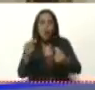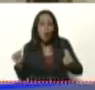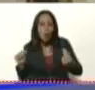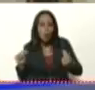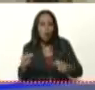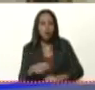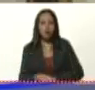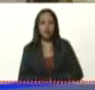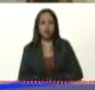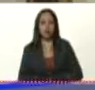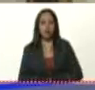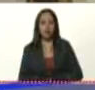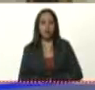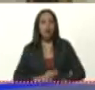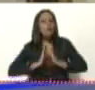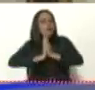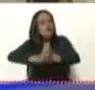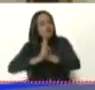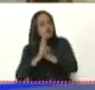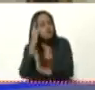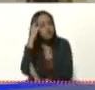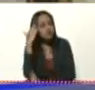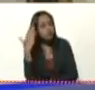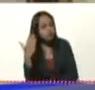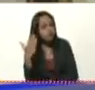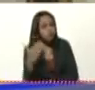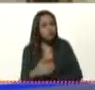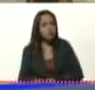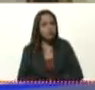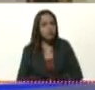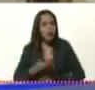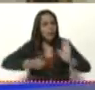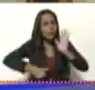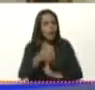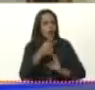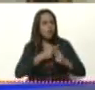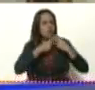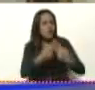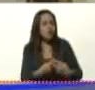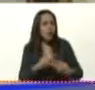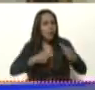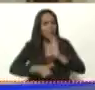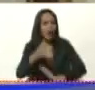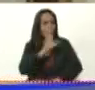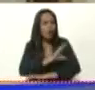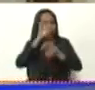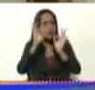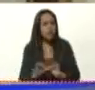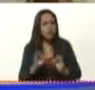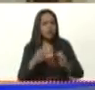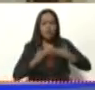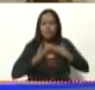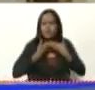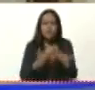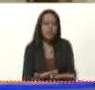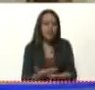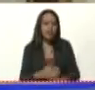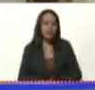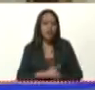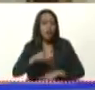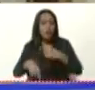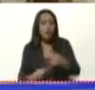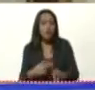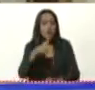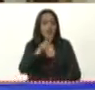No. Por el amor de Dios, máxima moral, máxima disciplina, máxima entrega, en los próximos